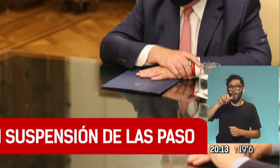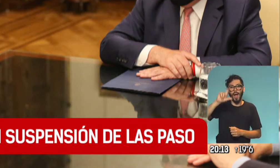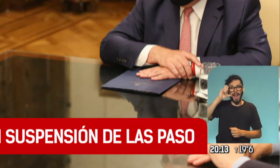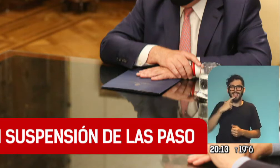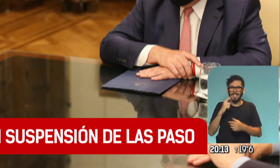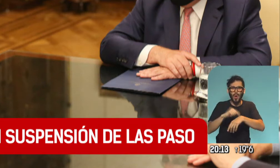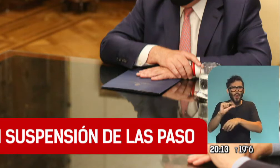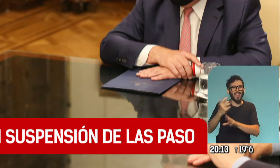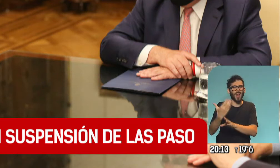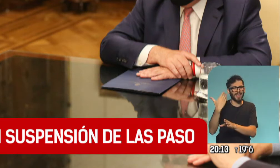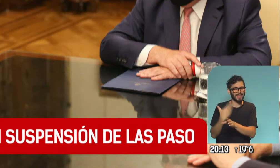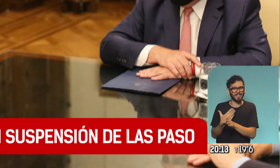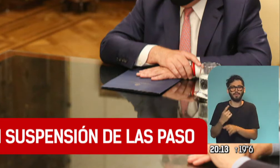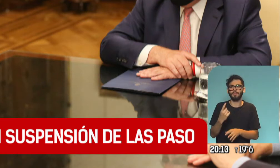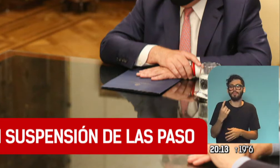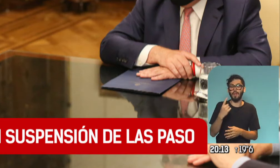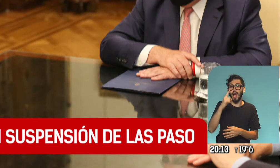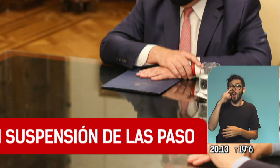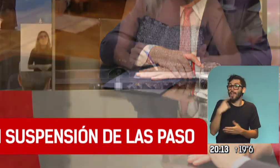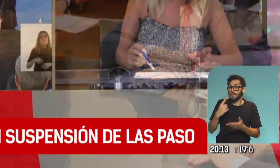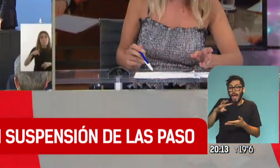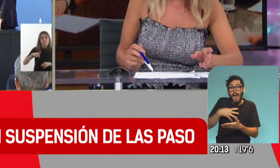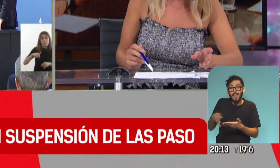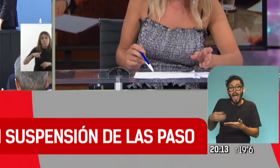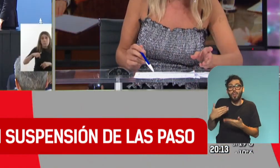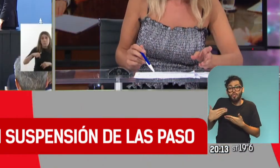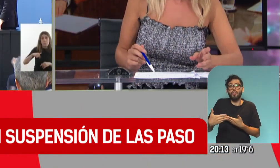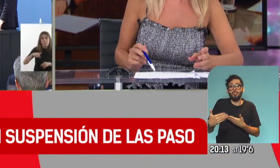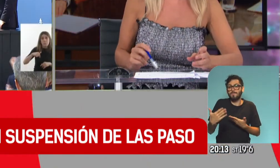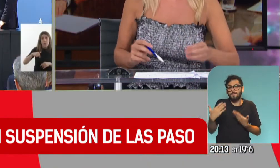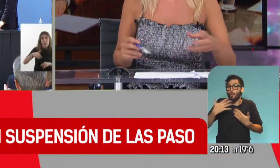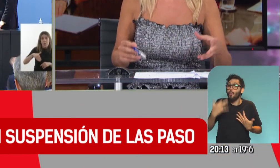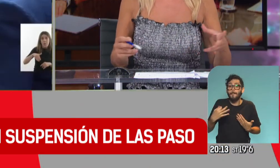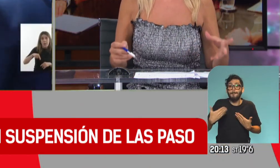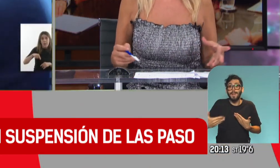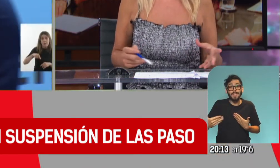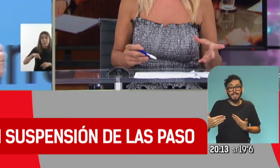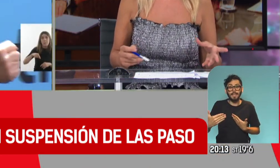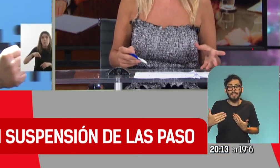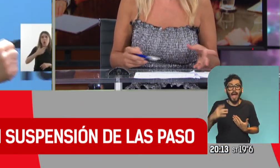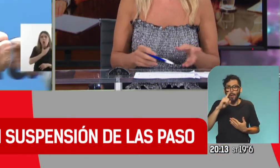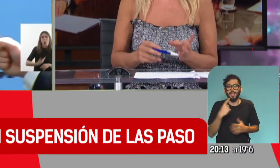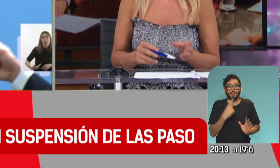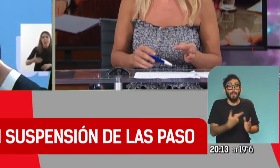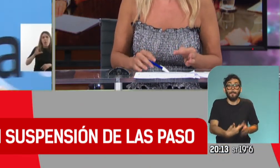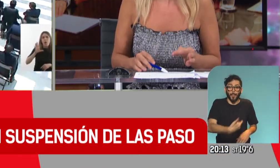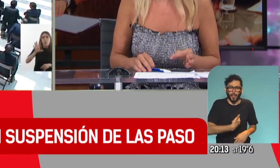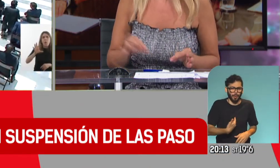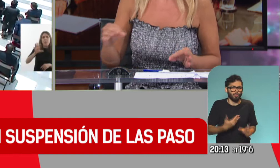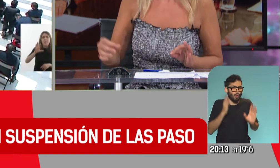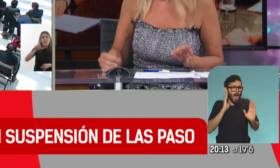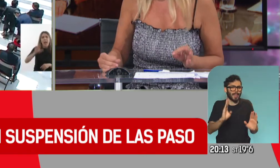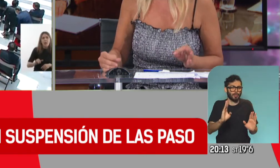antes. Pero lo que dice el presidente es, bueno, yo voy a escuchar el pedido y esto en caso de formalizarse tendría que ser un